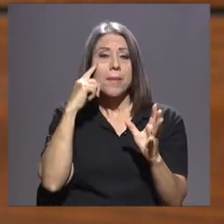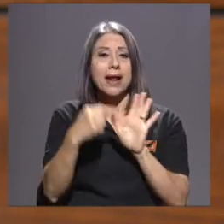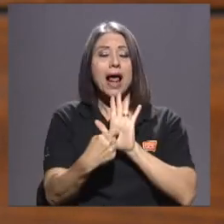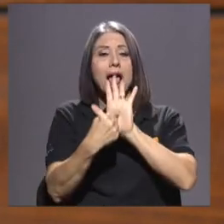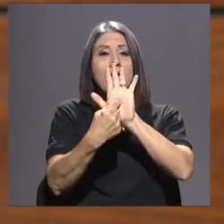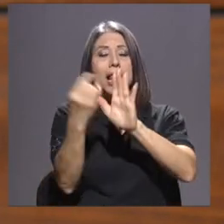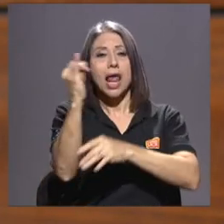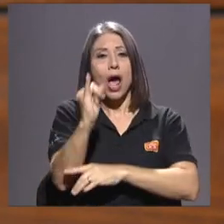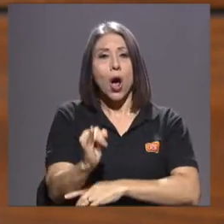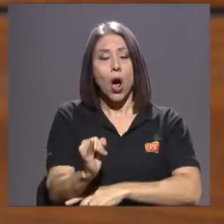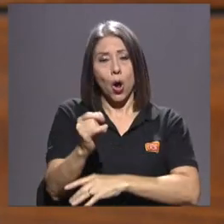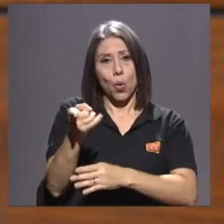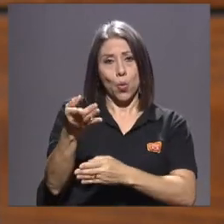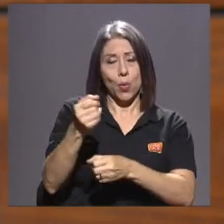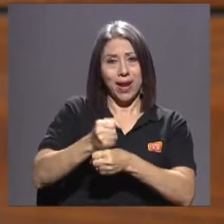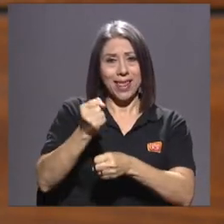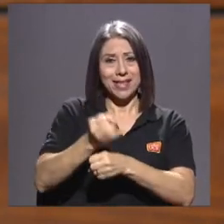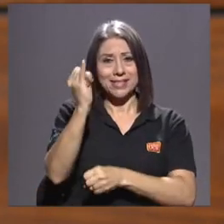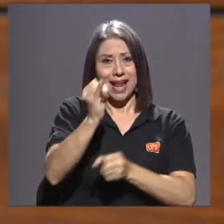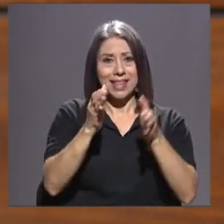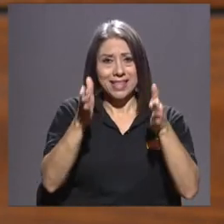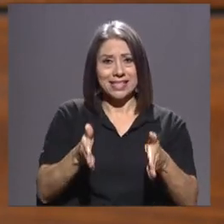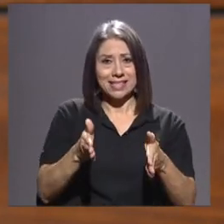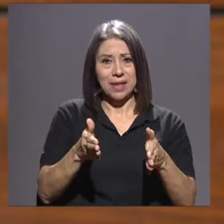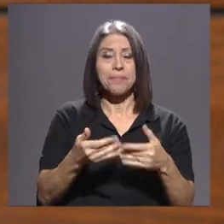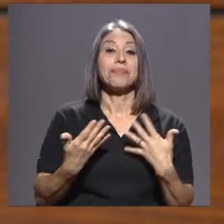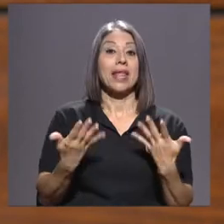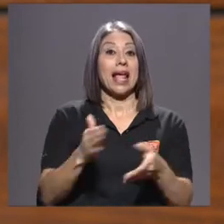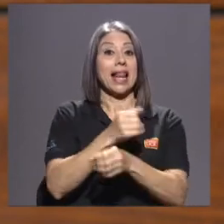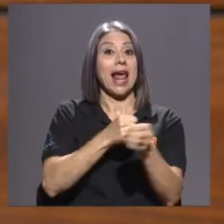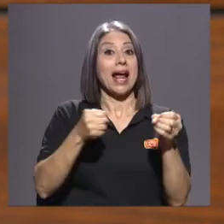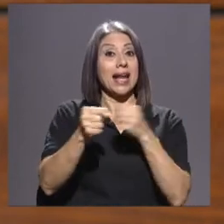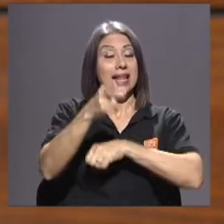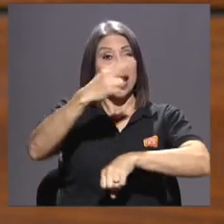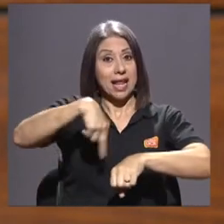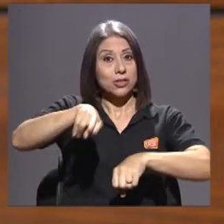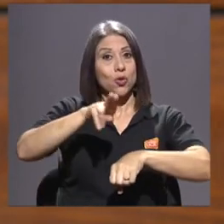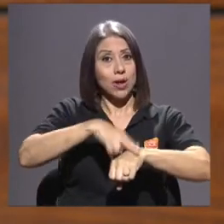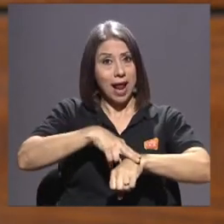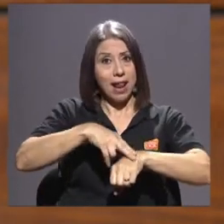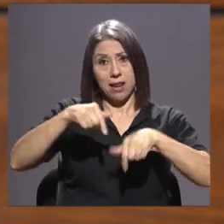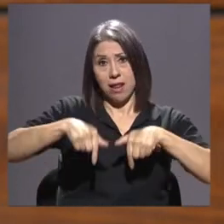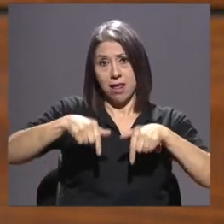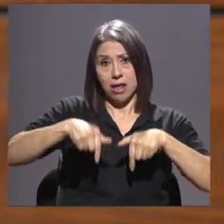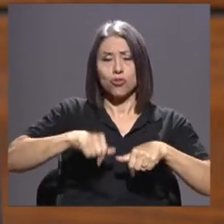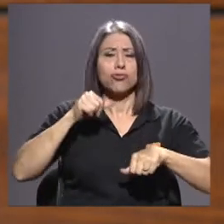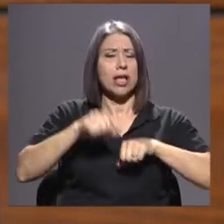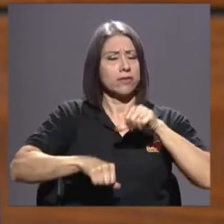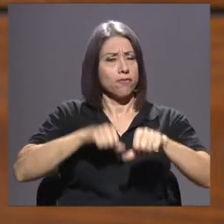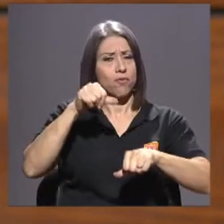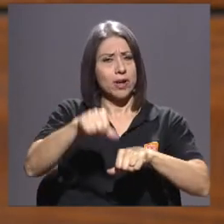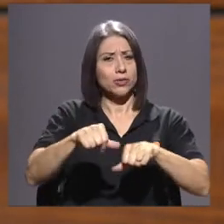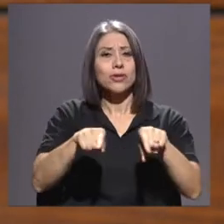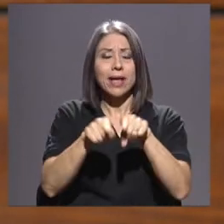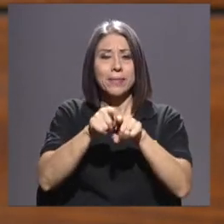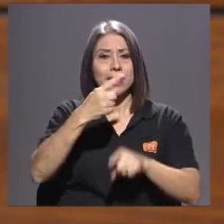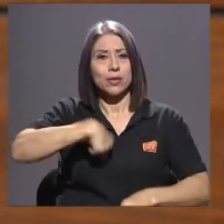Y pues lo que pasa es que la Galería Nacional ha hecho un gran esfuerzo y nosotros también.